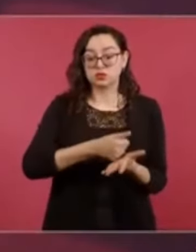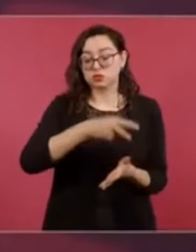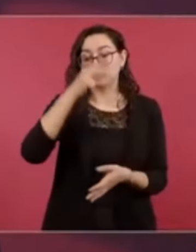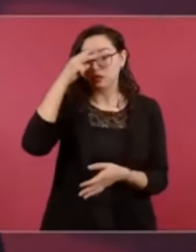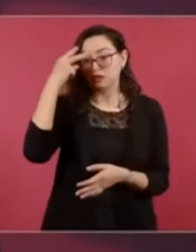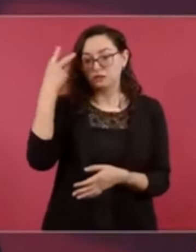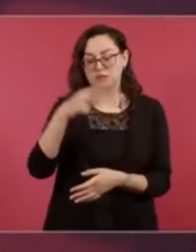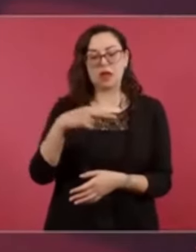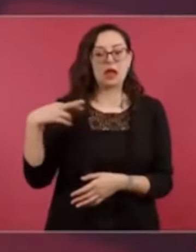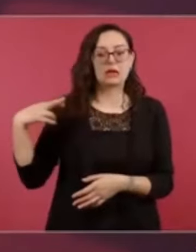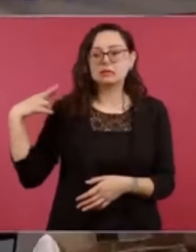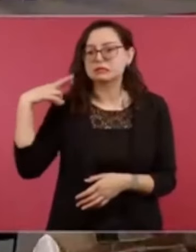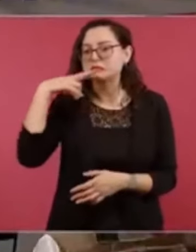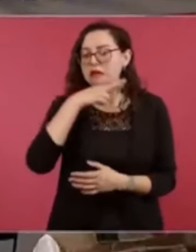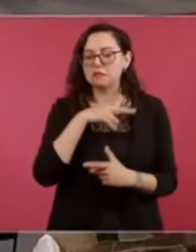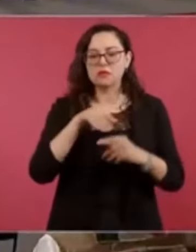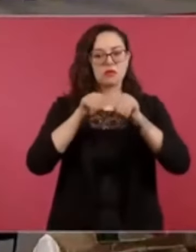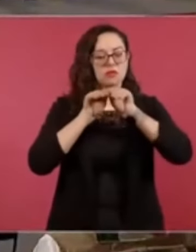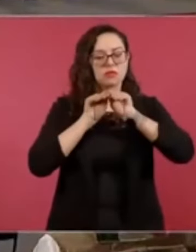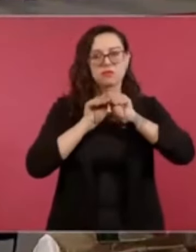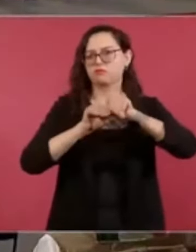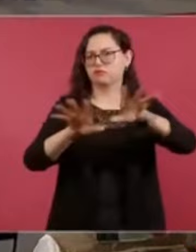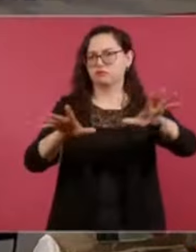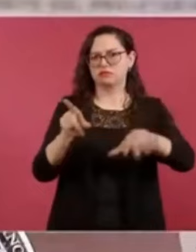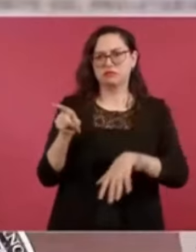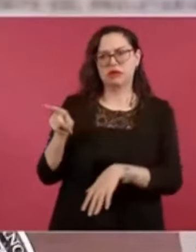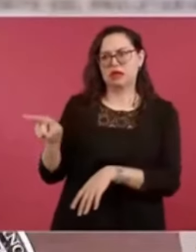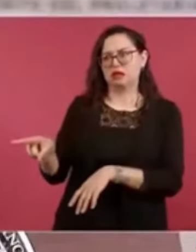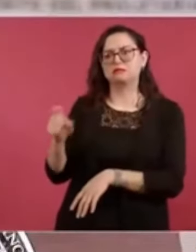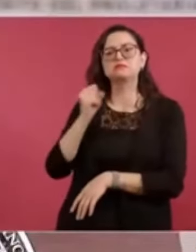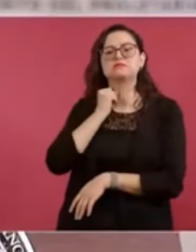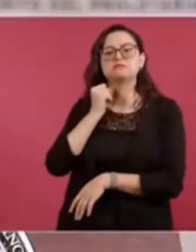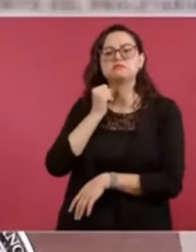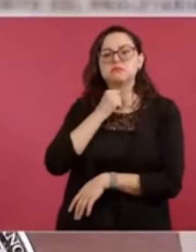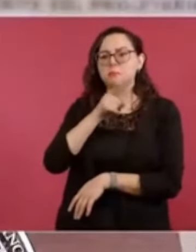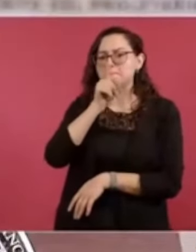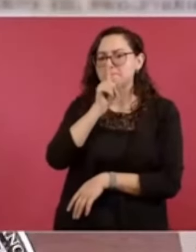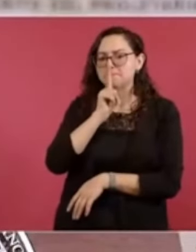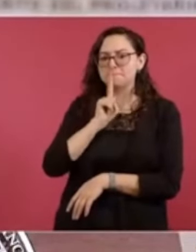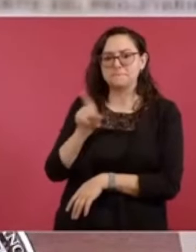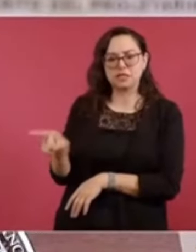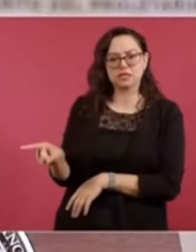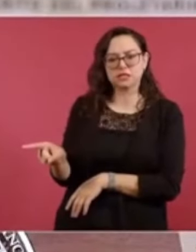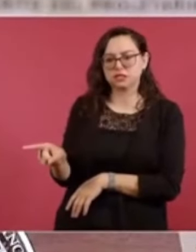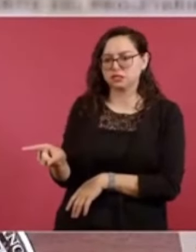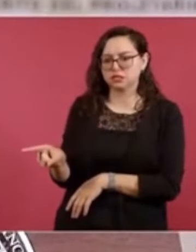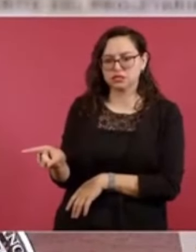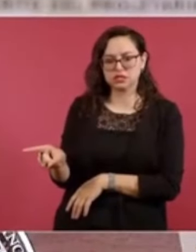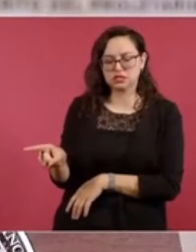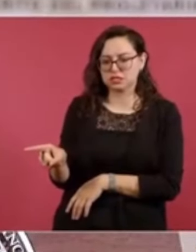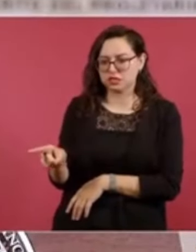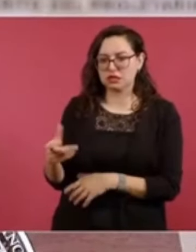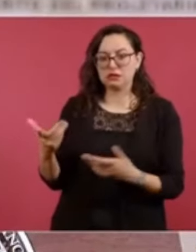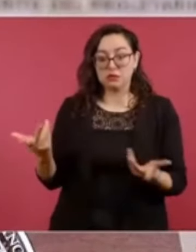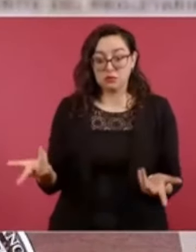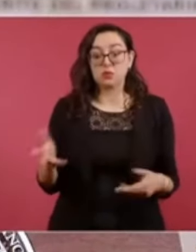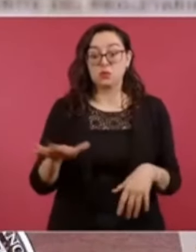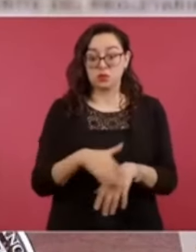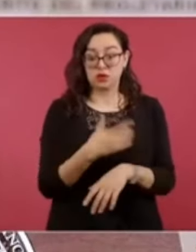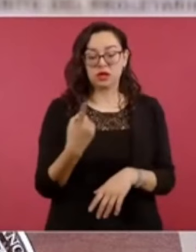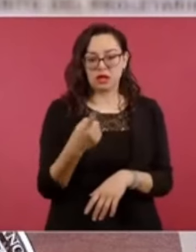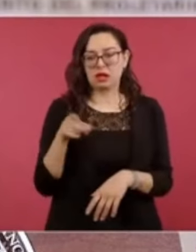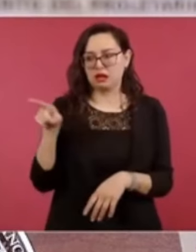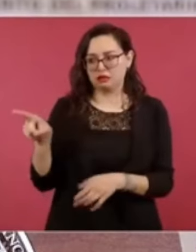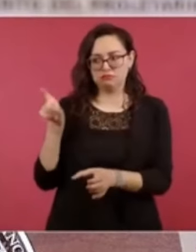a desmentir estos hechos ya que el senador tiene muchas vistas en